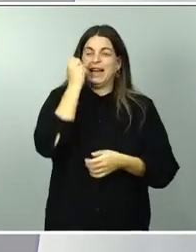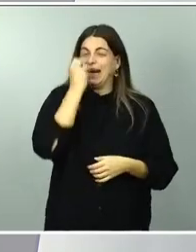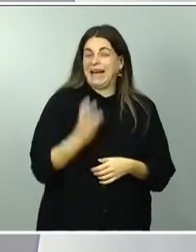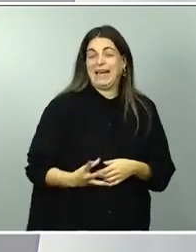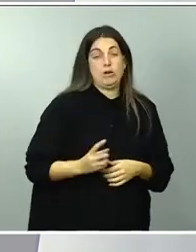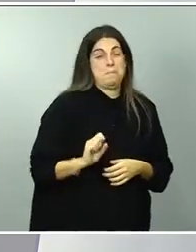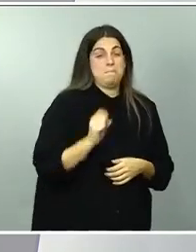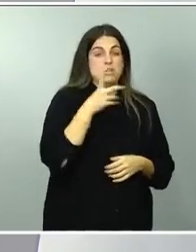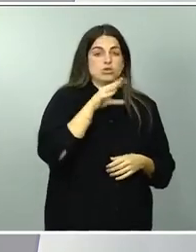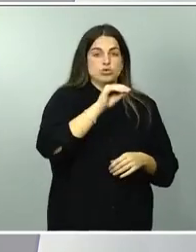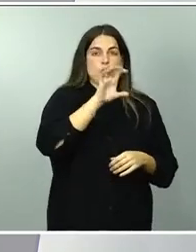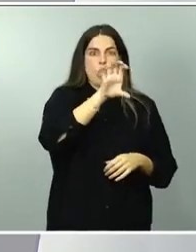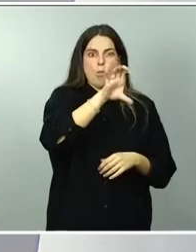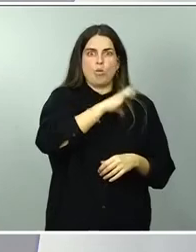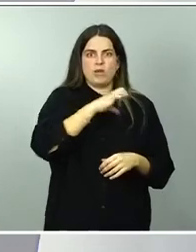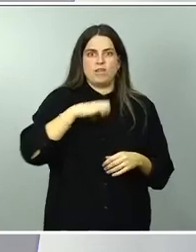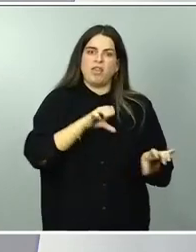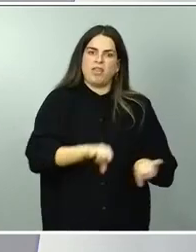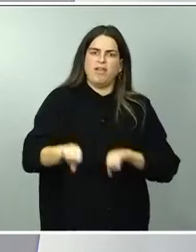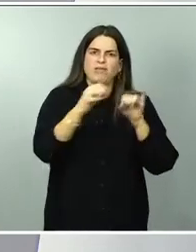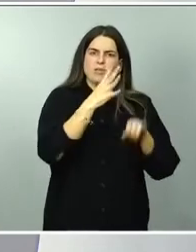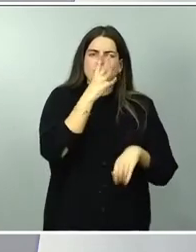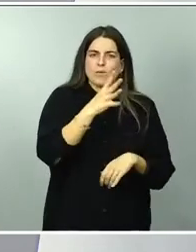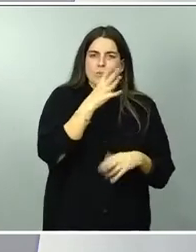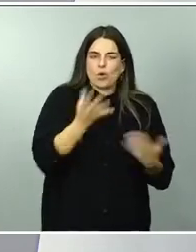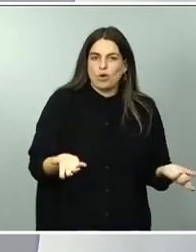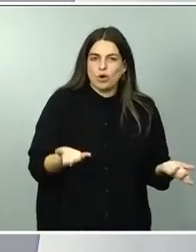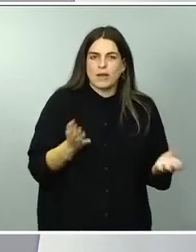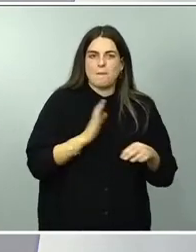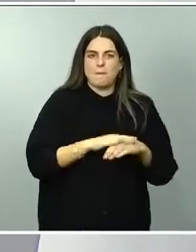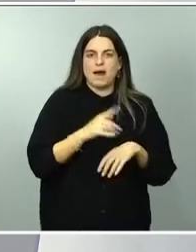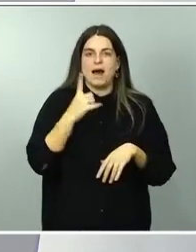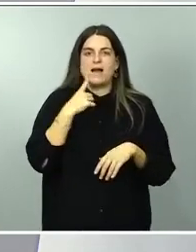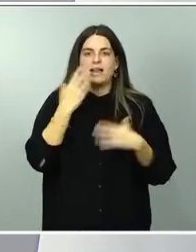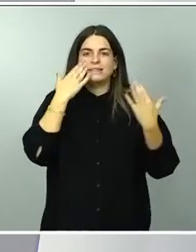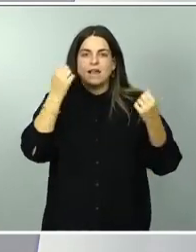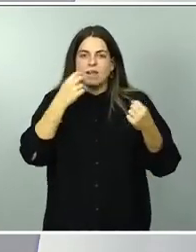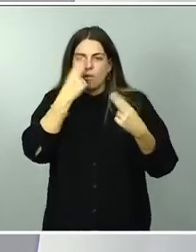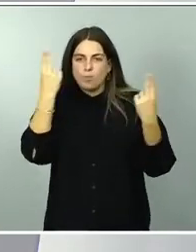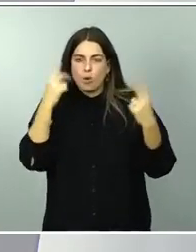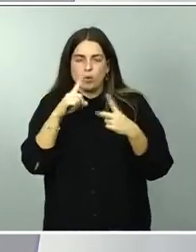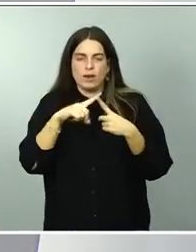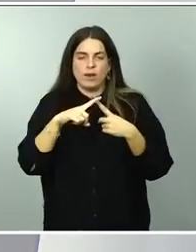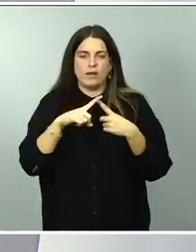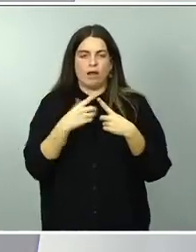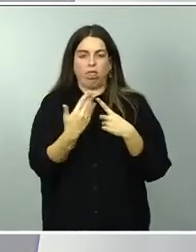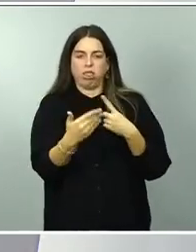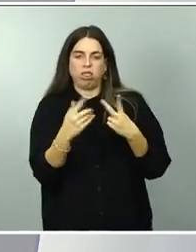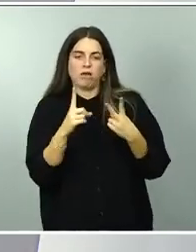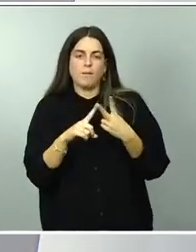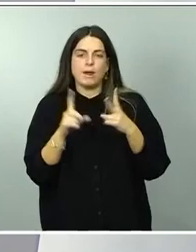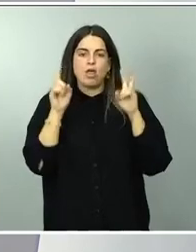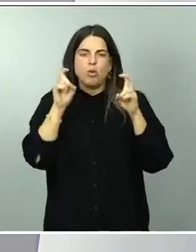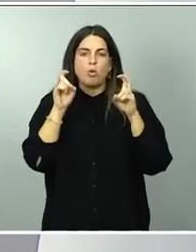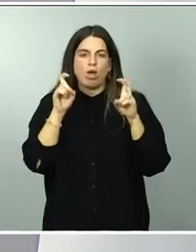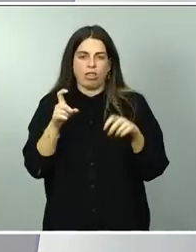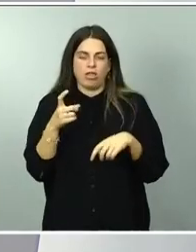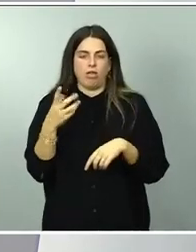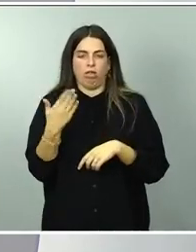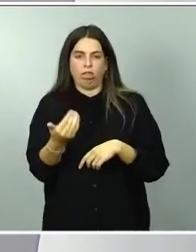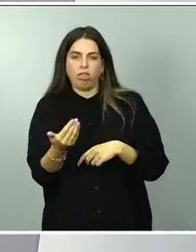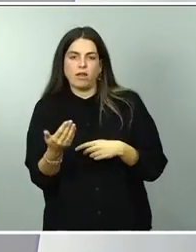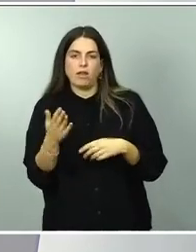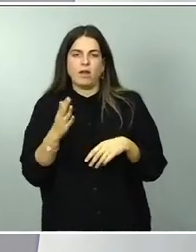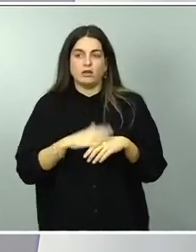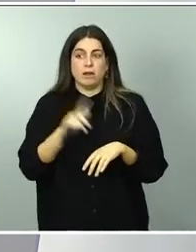comunidad en detrimento de la sanidad pública, de la educación que utilizan la gran mayoría de los ciudadanos de